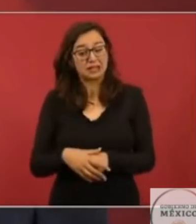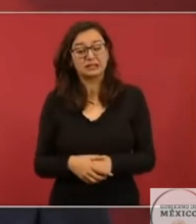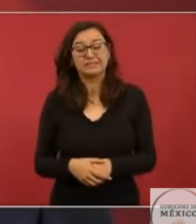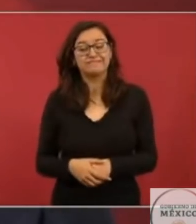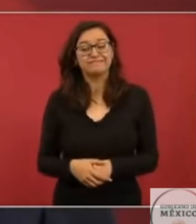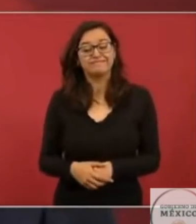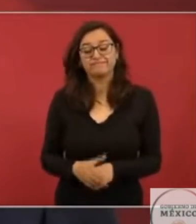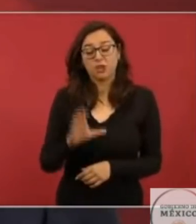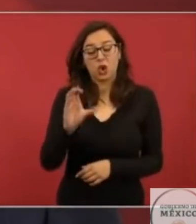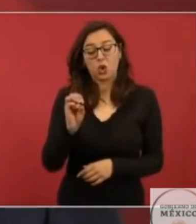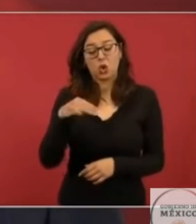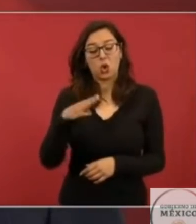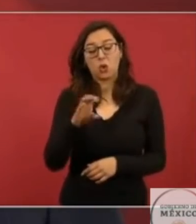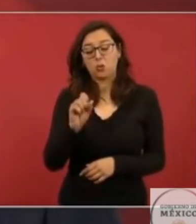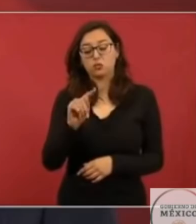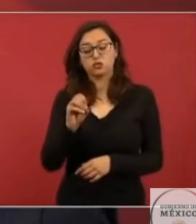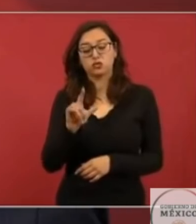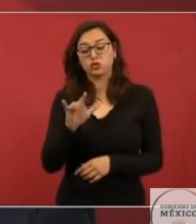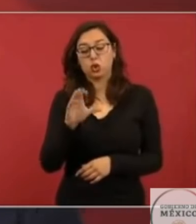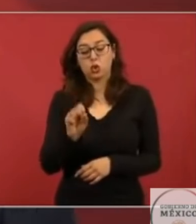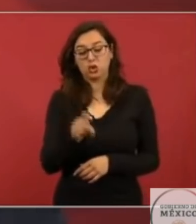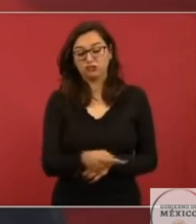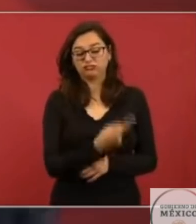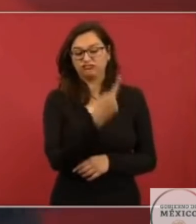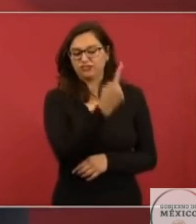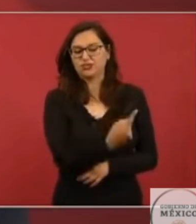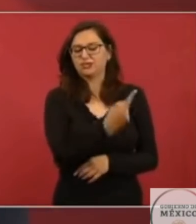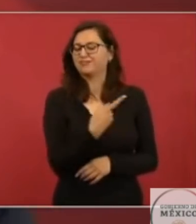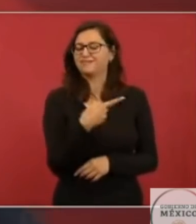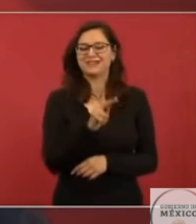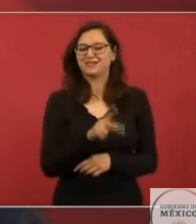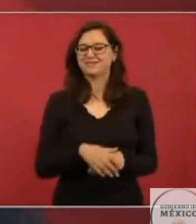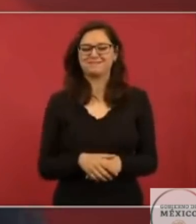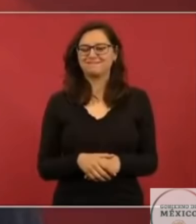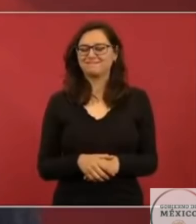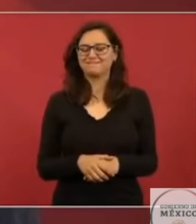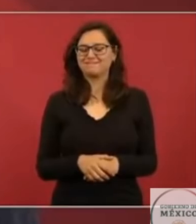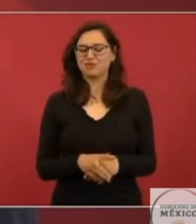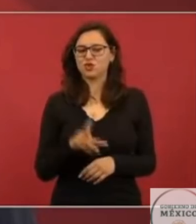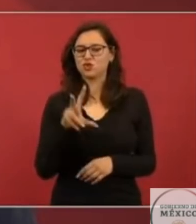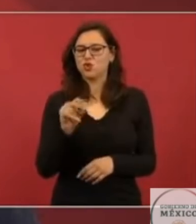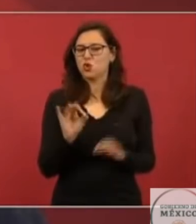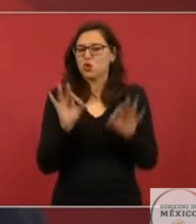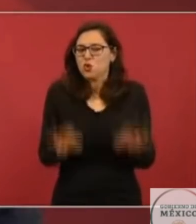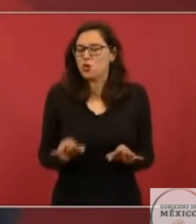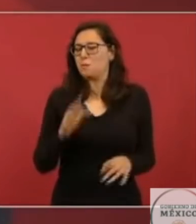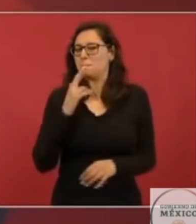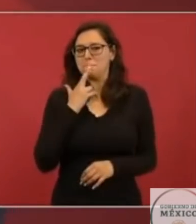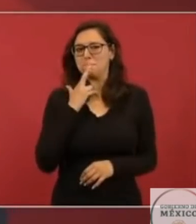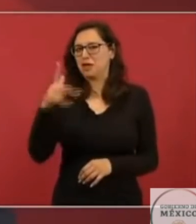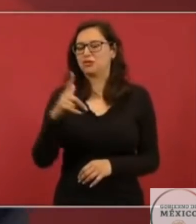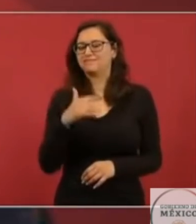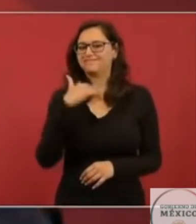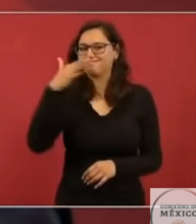la planta coquizadora, ese combustóleo se convierte en gasolina y es más